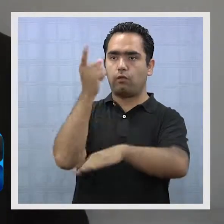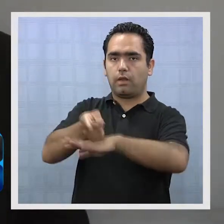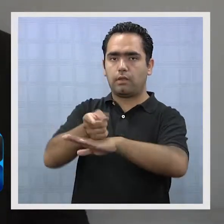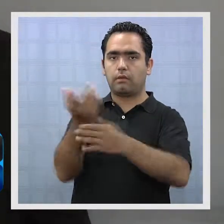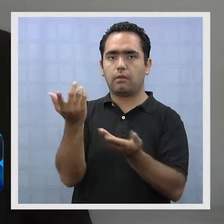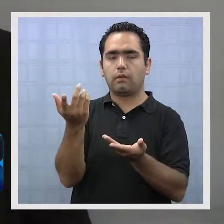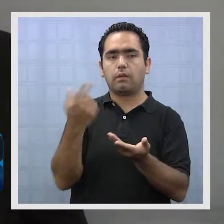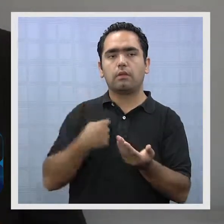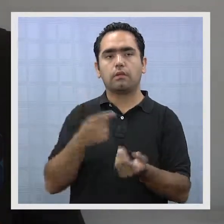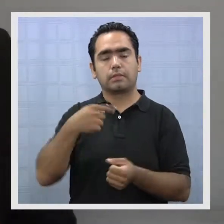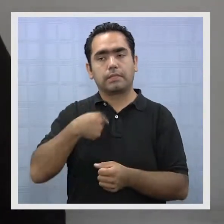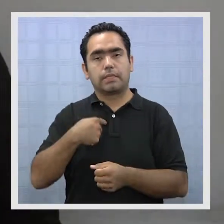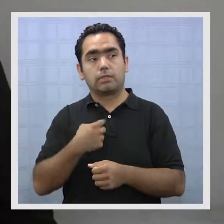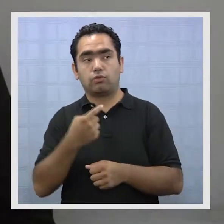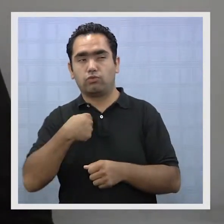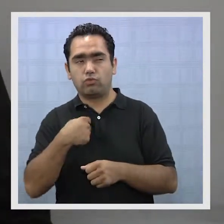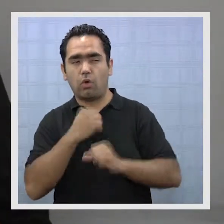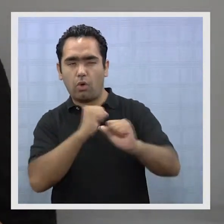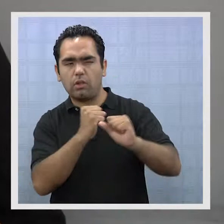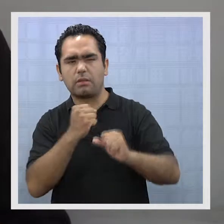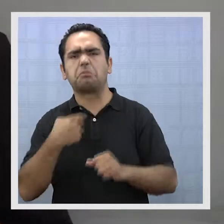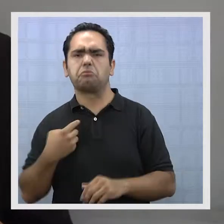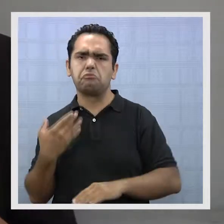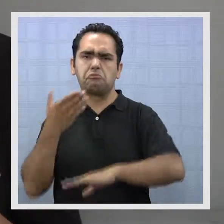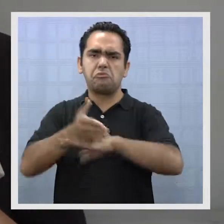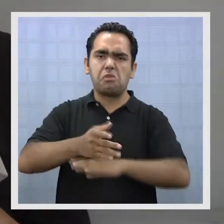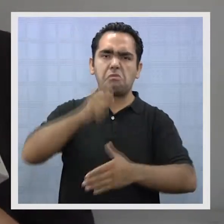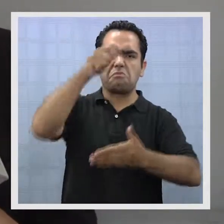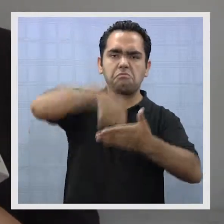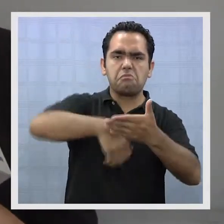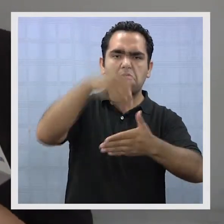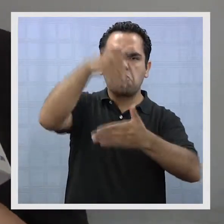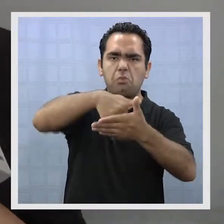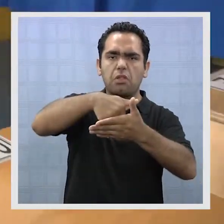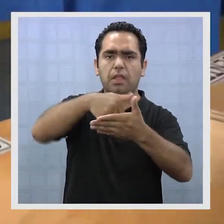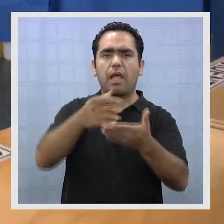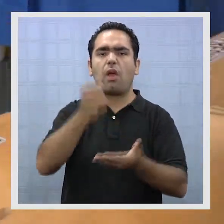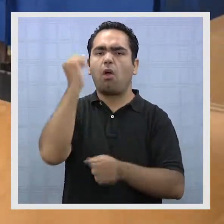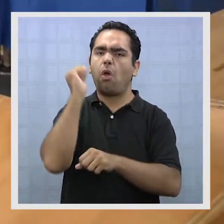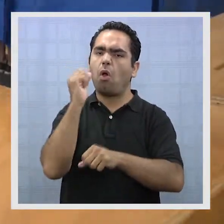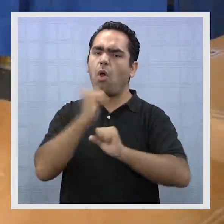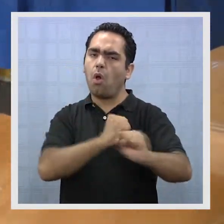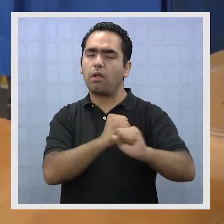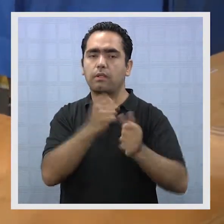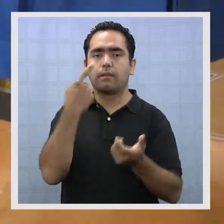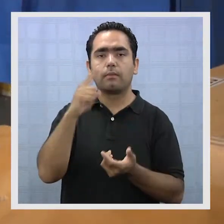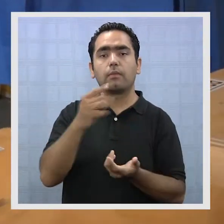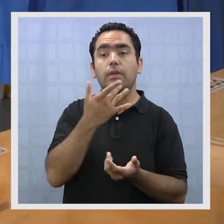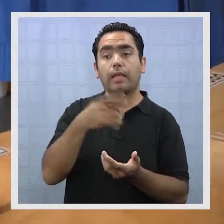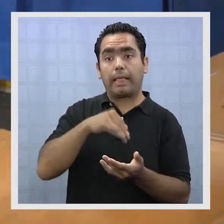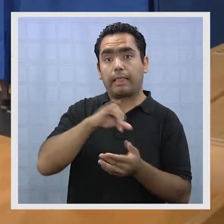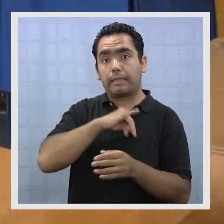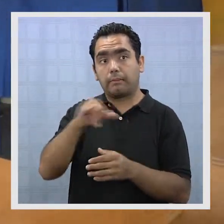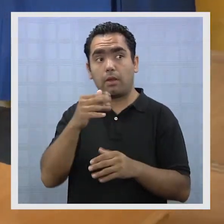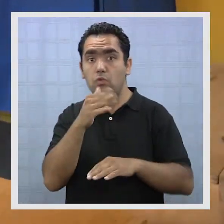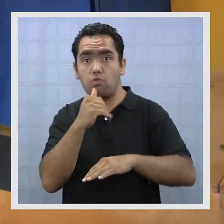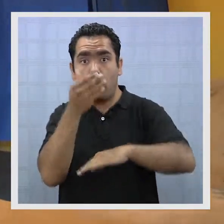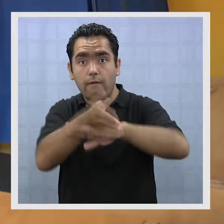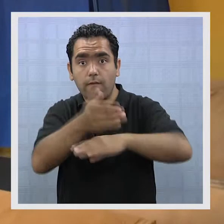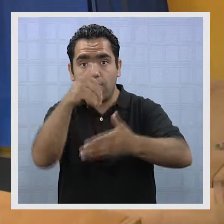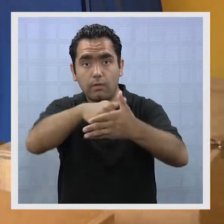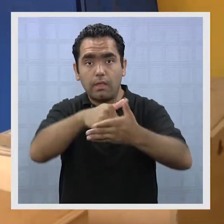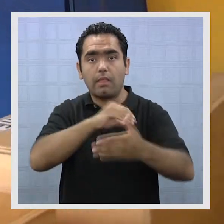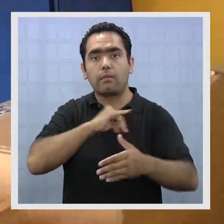estoy en contra, voy a votar en contra. No solamente por la multa, que significaba no asistir a votar, sino también